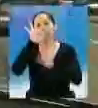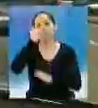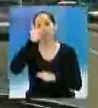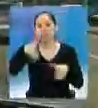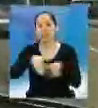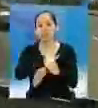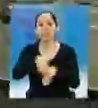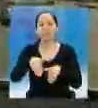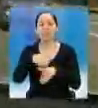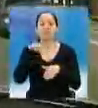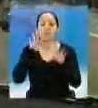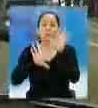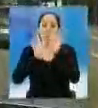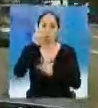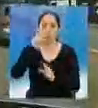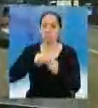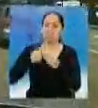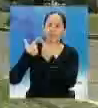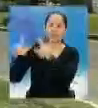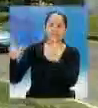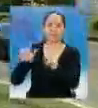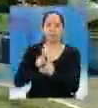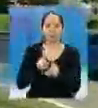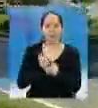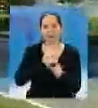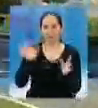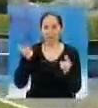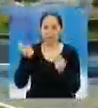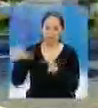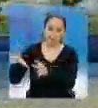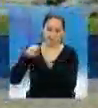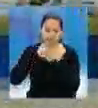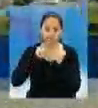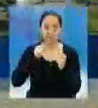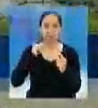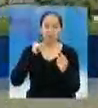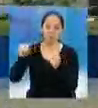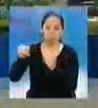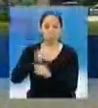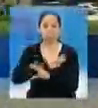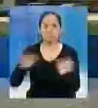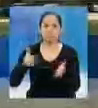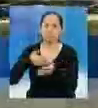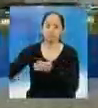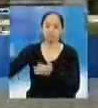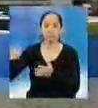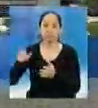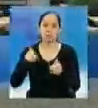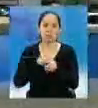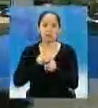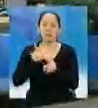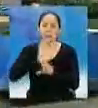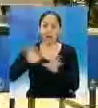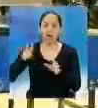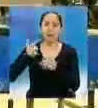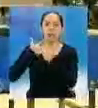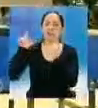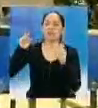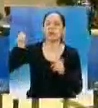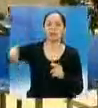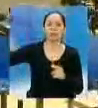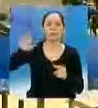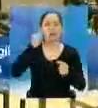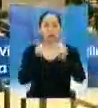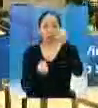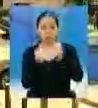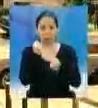la Zona 12. Otro punto de liberación era la calzada Atanasio Tzul. En ocasiones ellos robaban los vehículos, los cuales